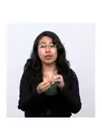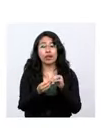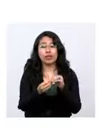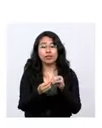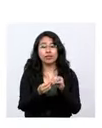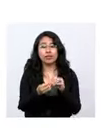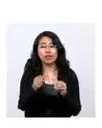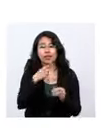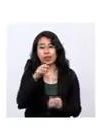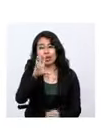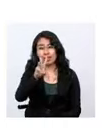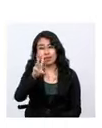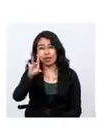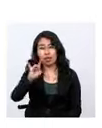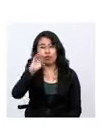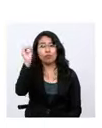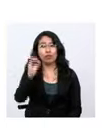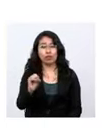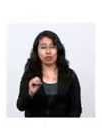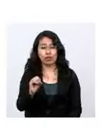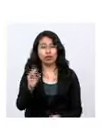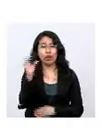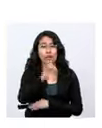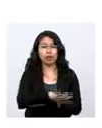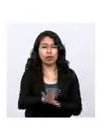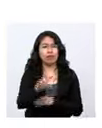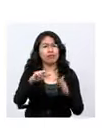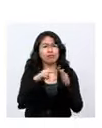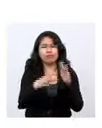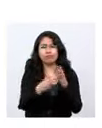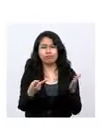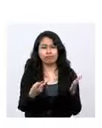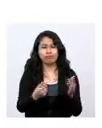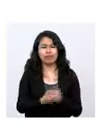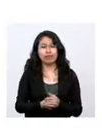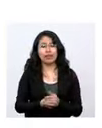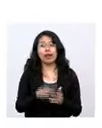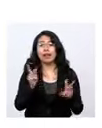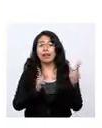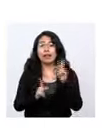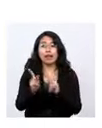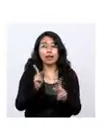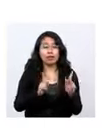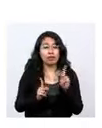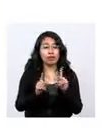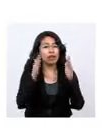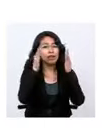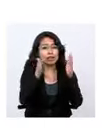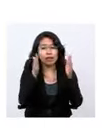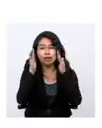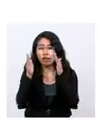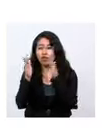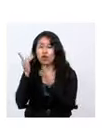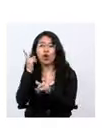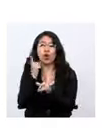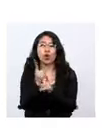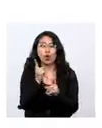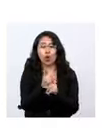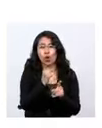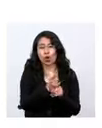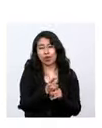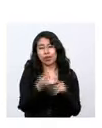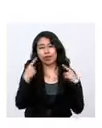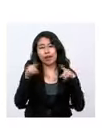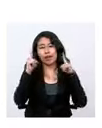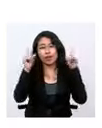mencionado, 68%. ¿Qué significa esto? Que los pacientes están siendo atendidos oportunamente y